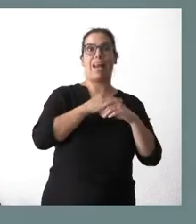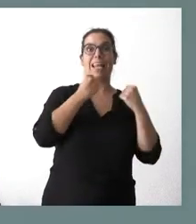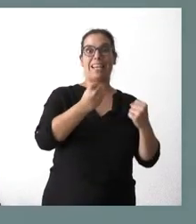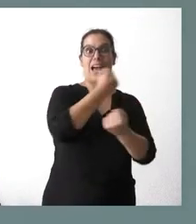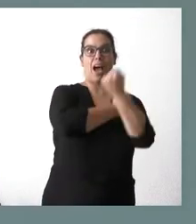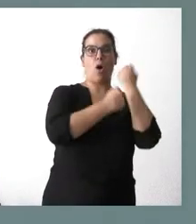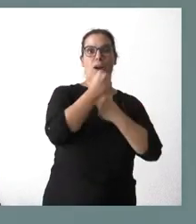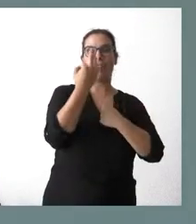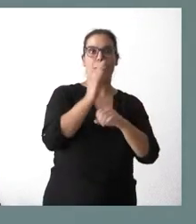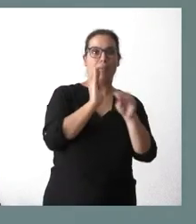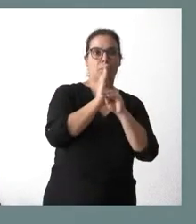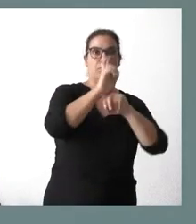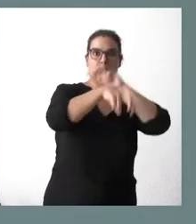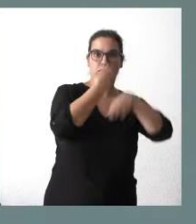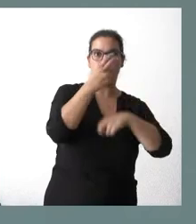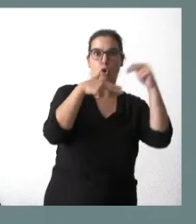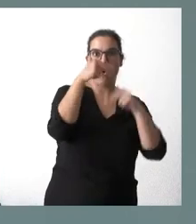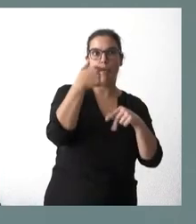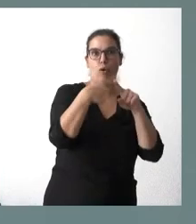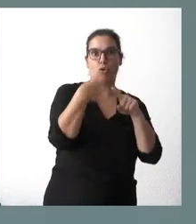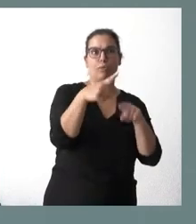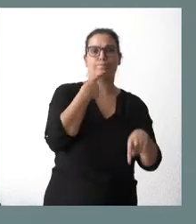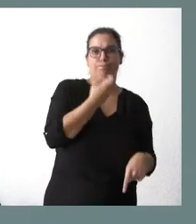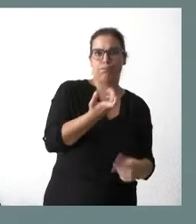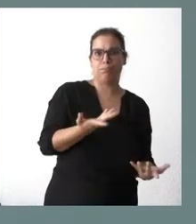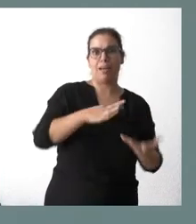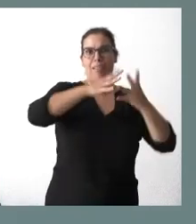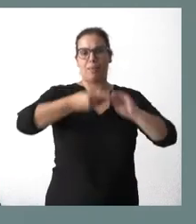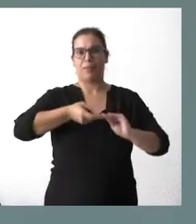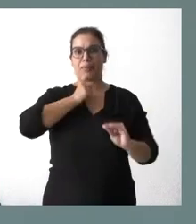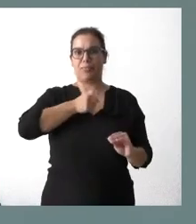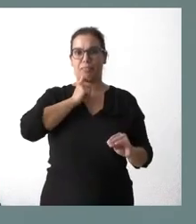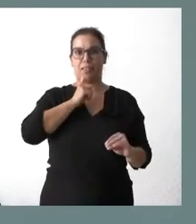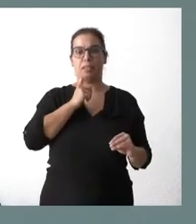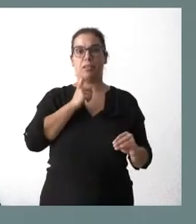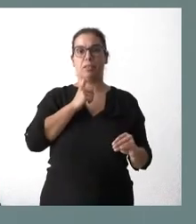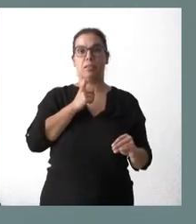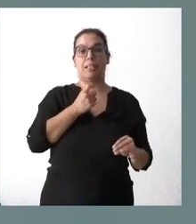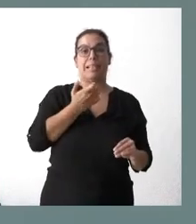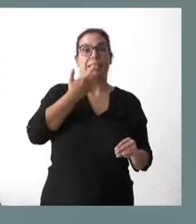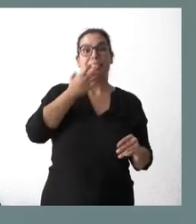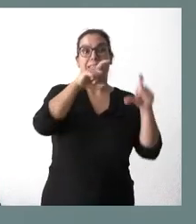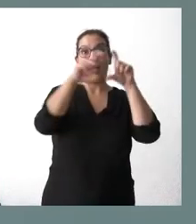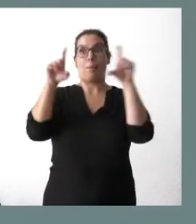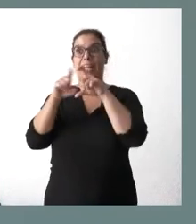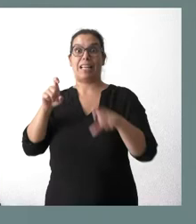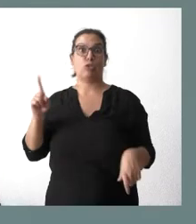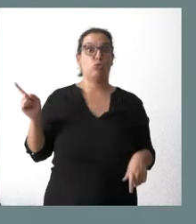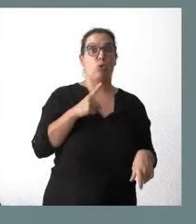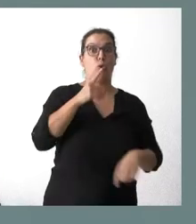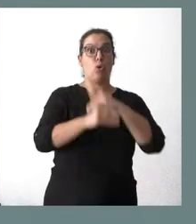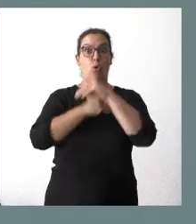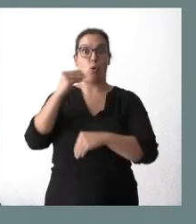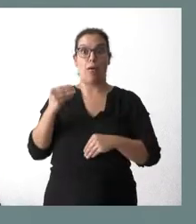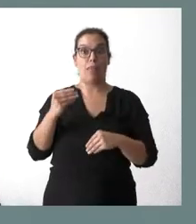lógicamente, tiene dificultades en materia de acceso al mercado si todas las empresas lo hacen a la vez, porque no hay suficiente